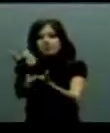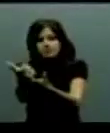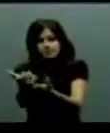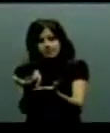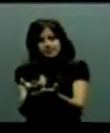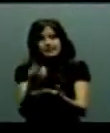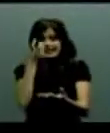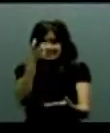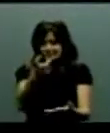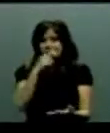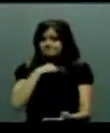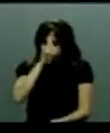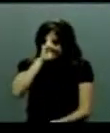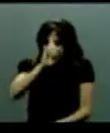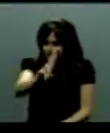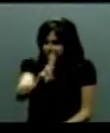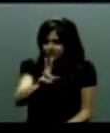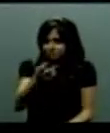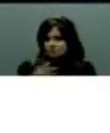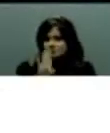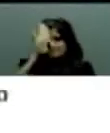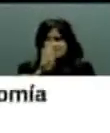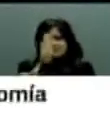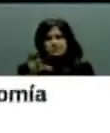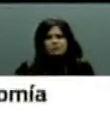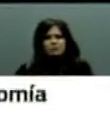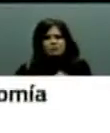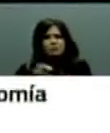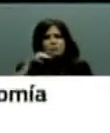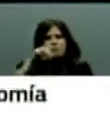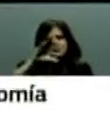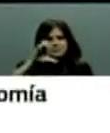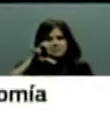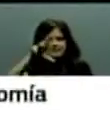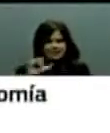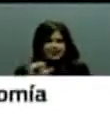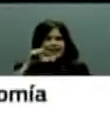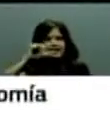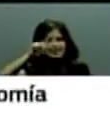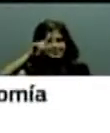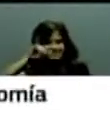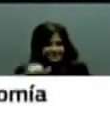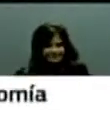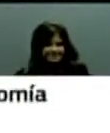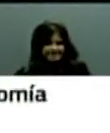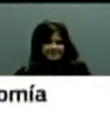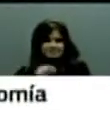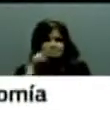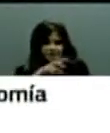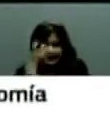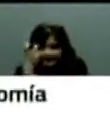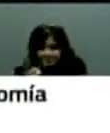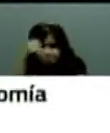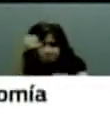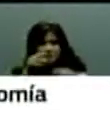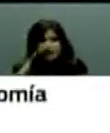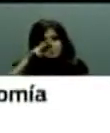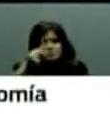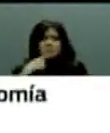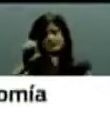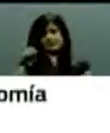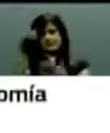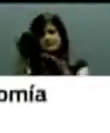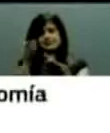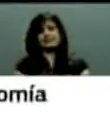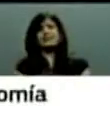Con todo respeto, parece que estamos entrando a Mancera Landia. O sea, esto no es así. La realidad es muy